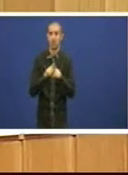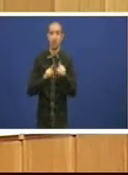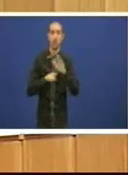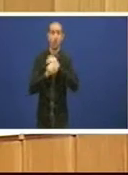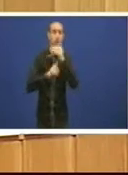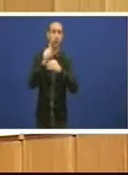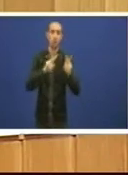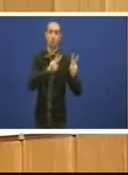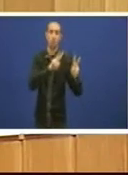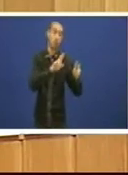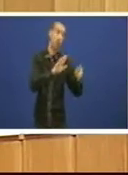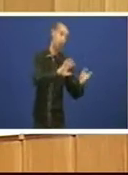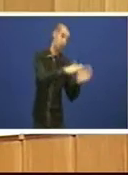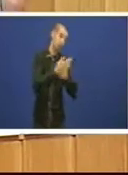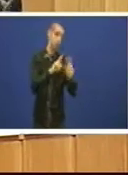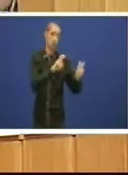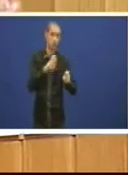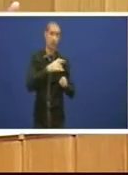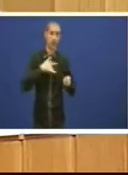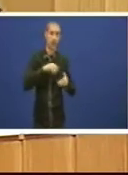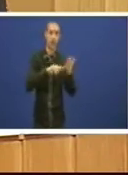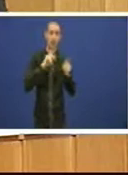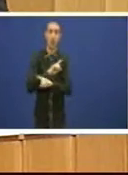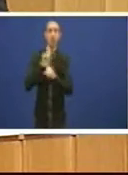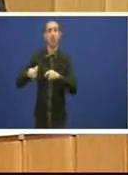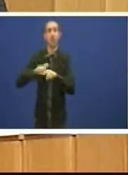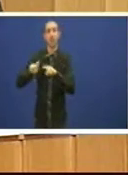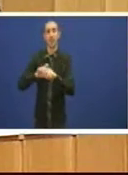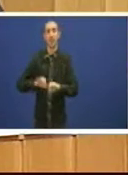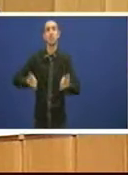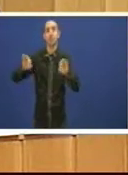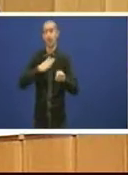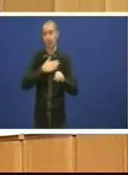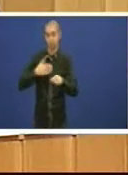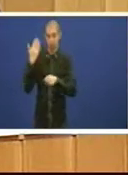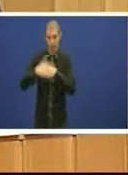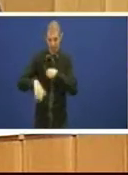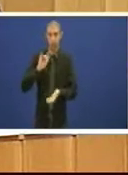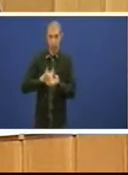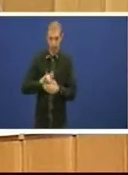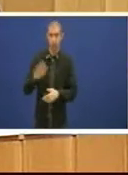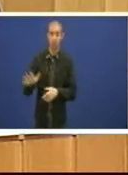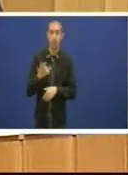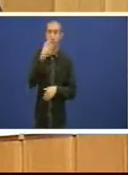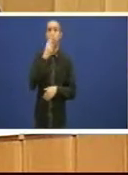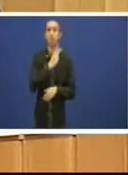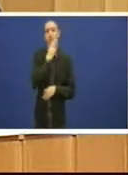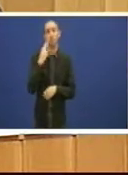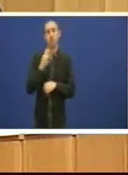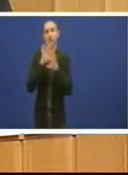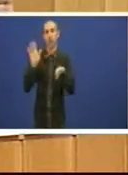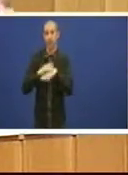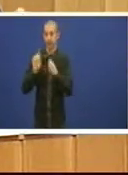Galicia nunha fundación de carácter especial queremos prazos e queremos compromisos concretos de que esa lei entre no